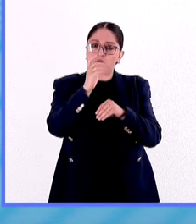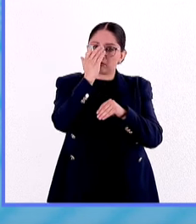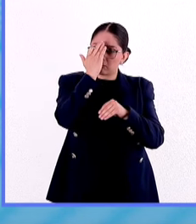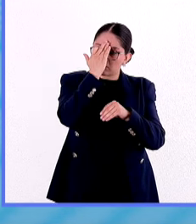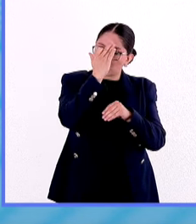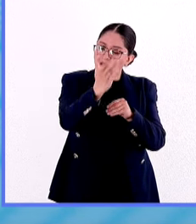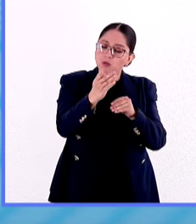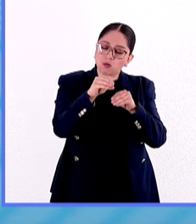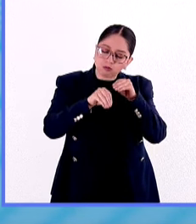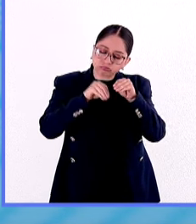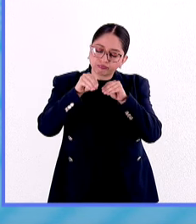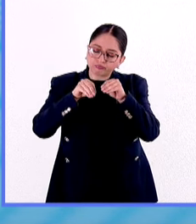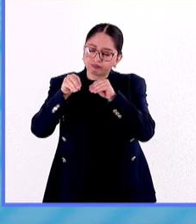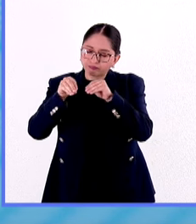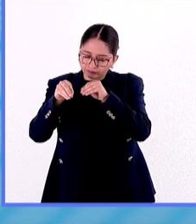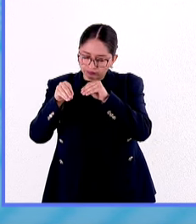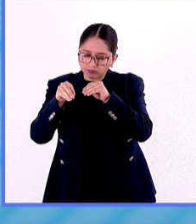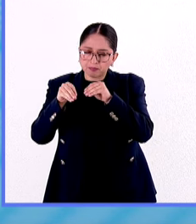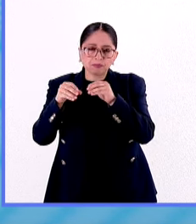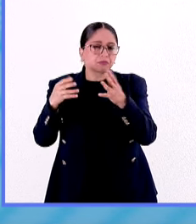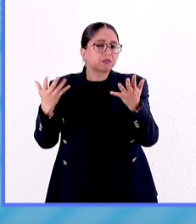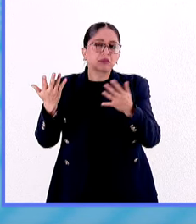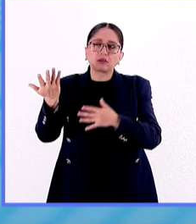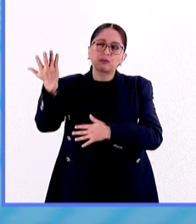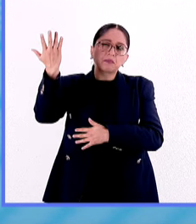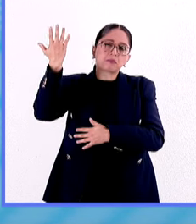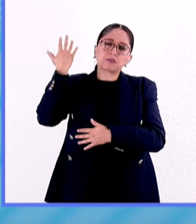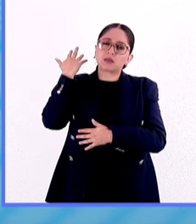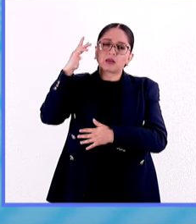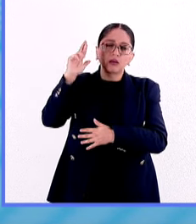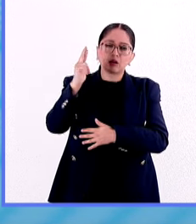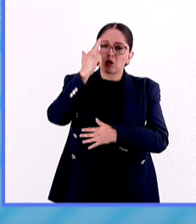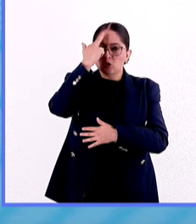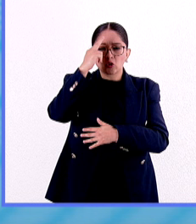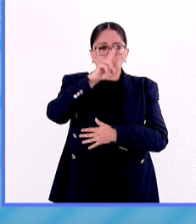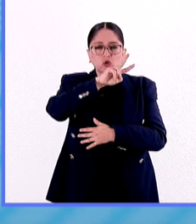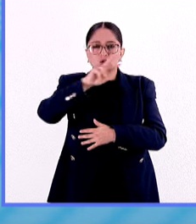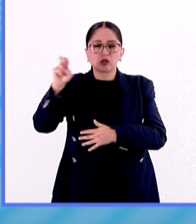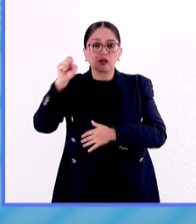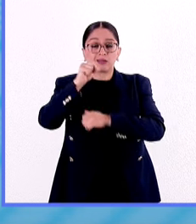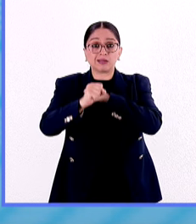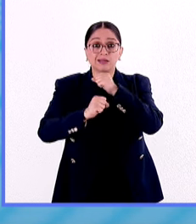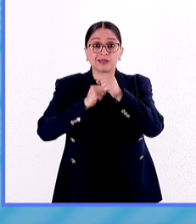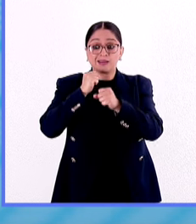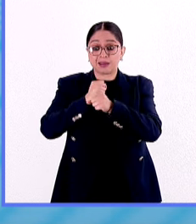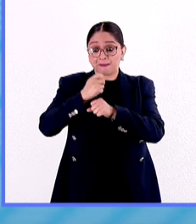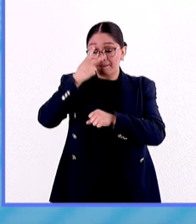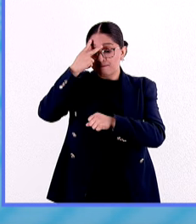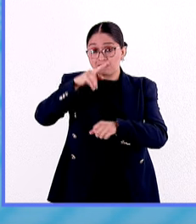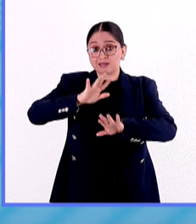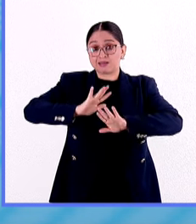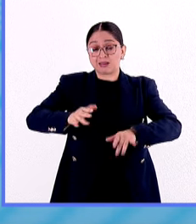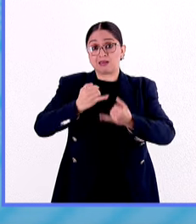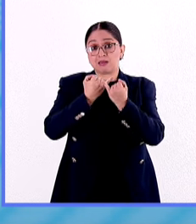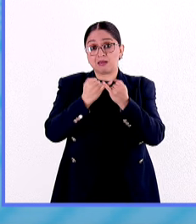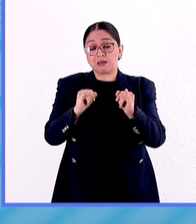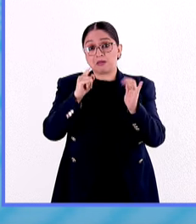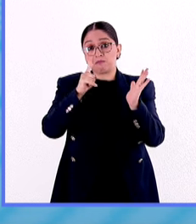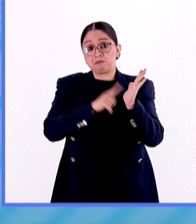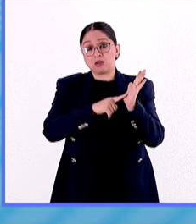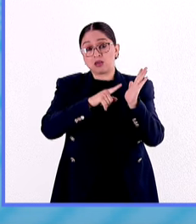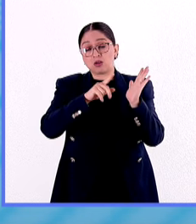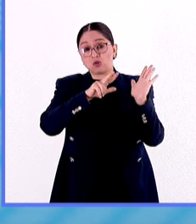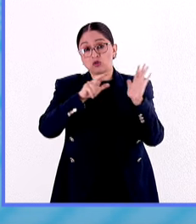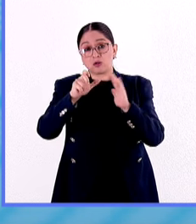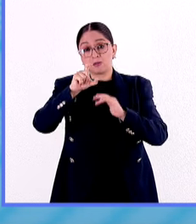viajamos un poquito, hace 200 años, pues México acababa de independizarse. En 1823 tenía